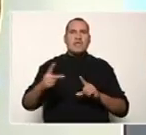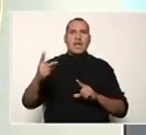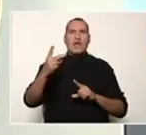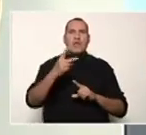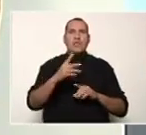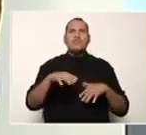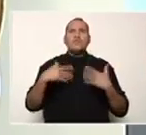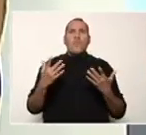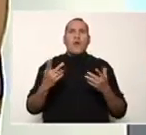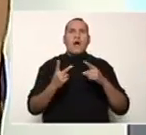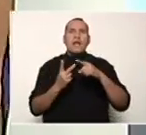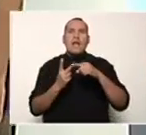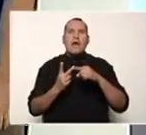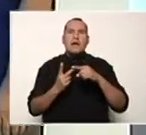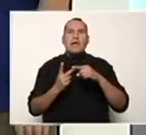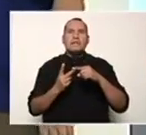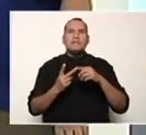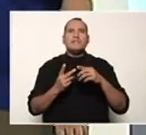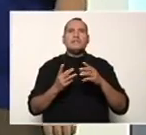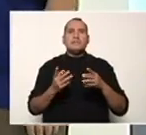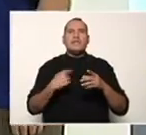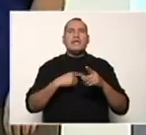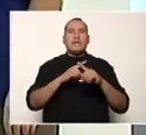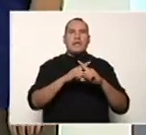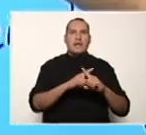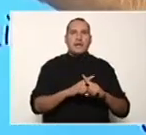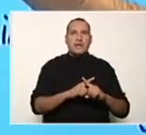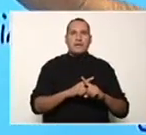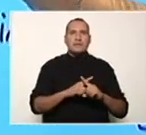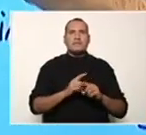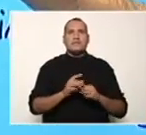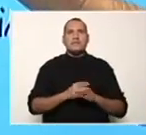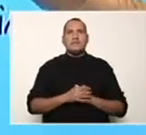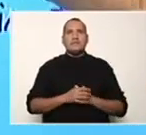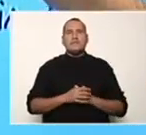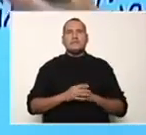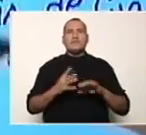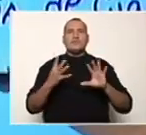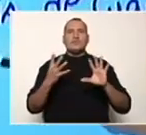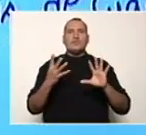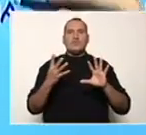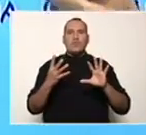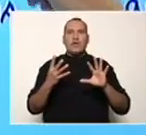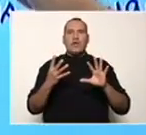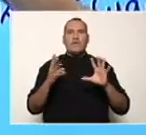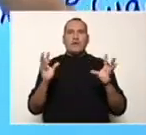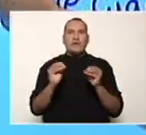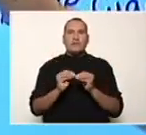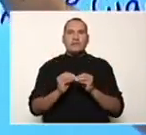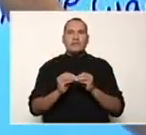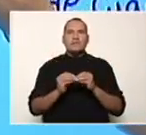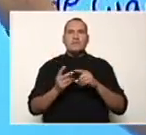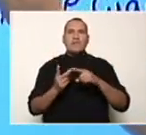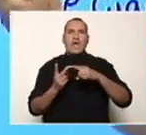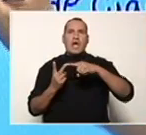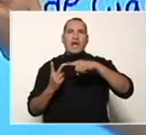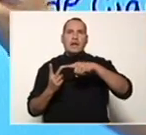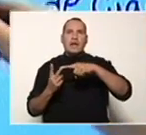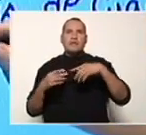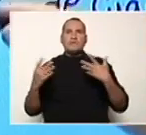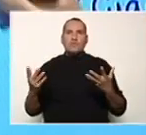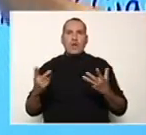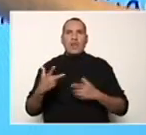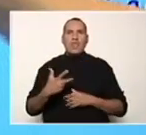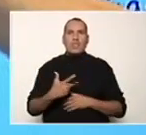y me va a dar x. Le sacamos la raíz cuadrada a 9 y la raíz cuadrada de 9 es